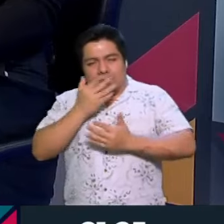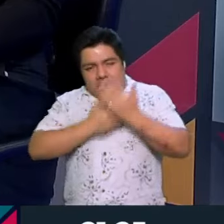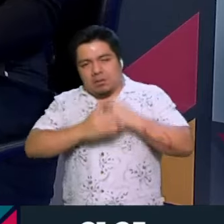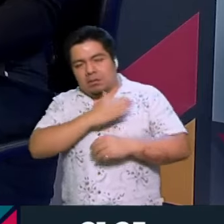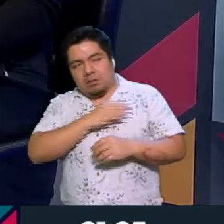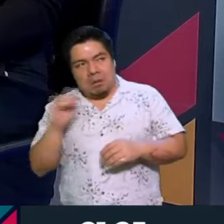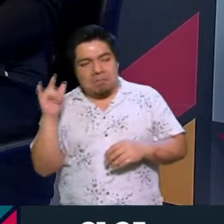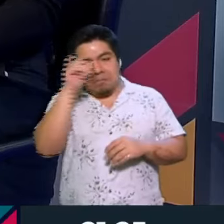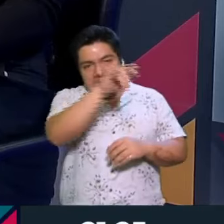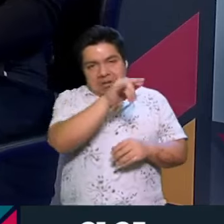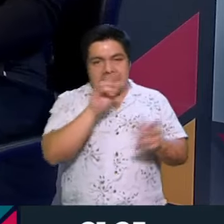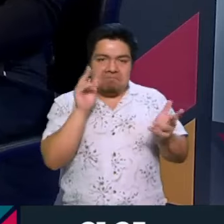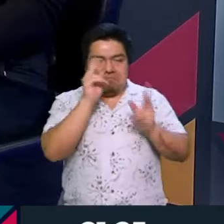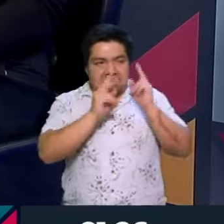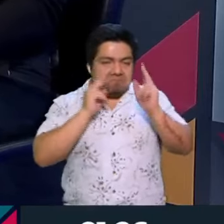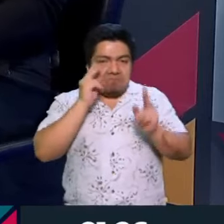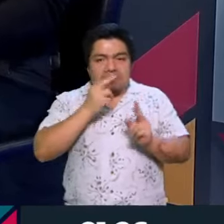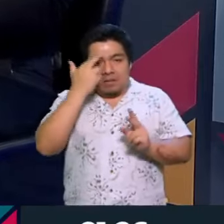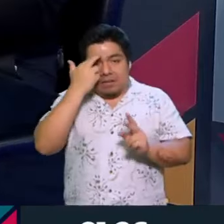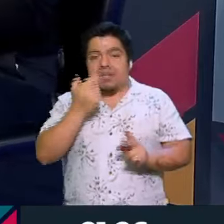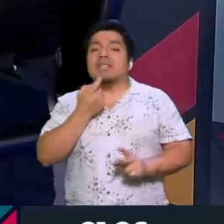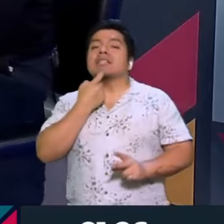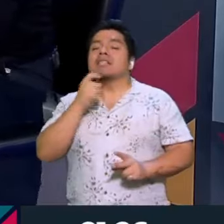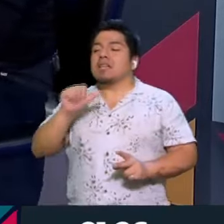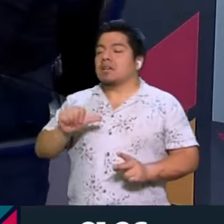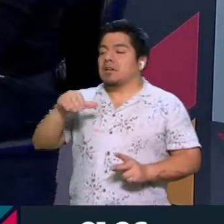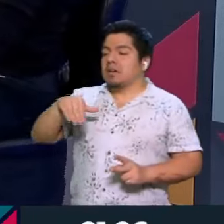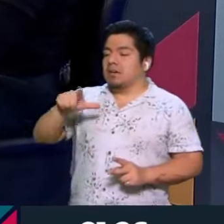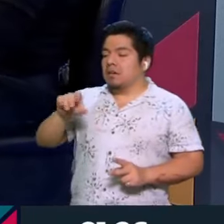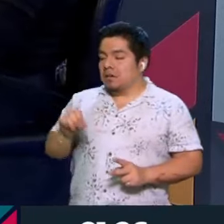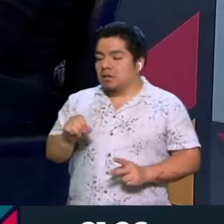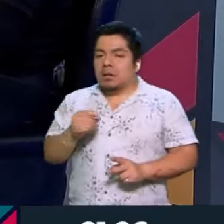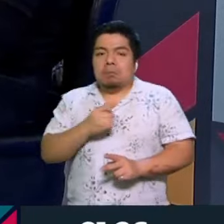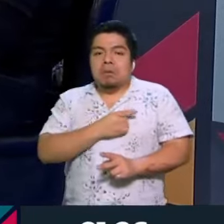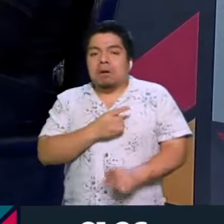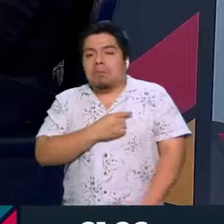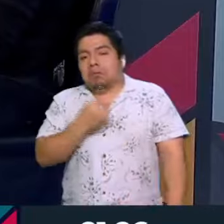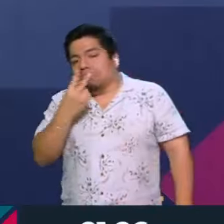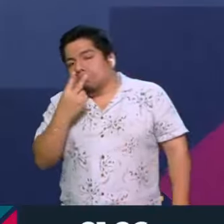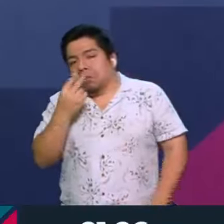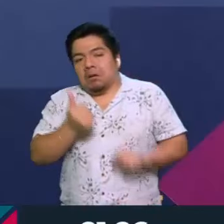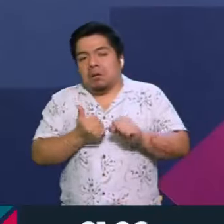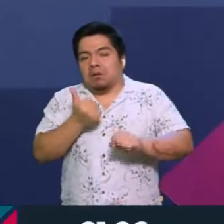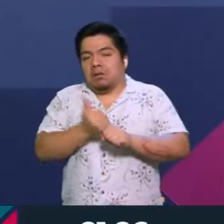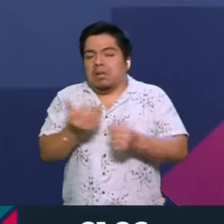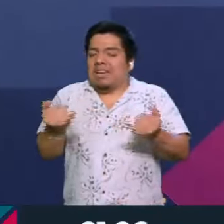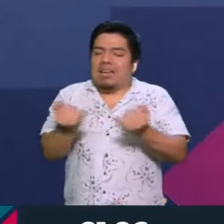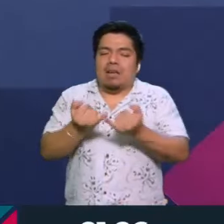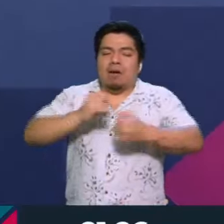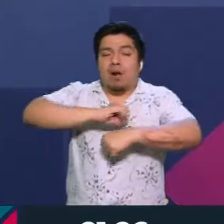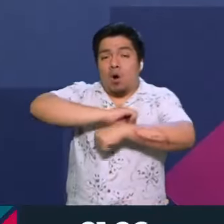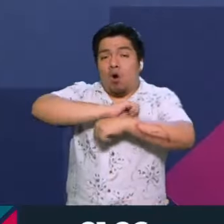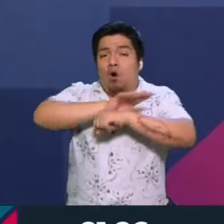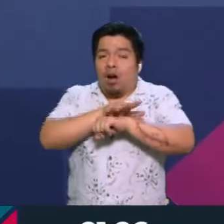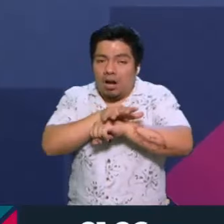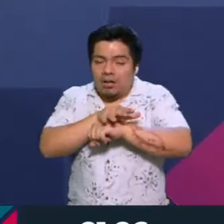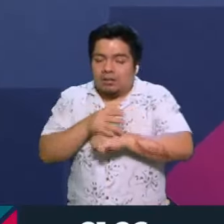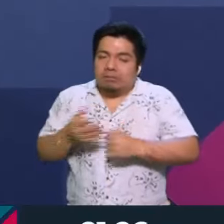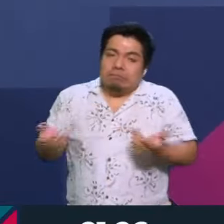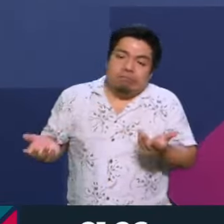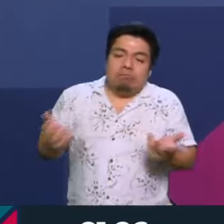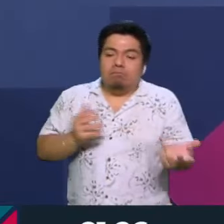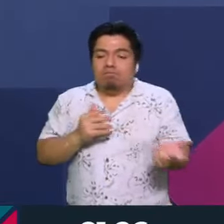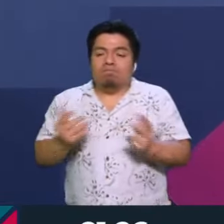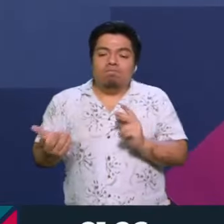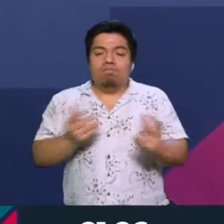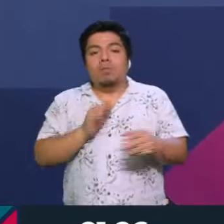Acuérdate también que el tiempo de López Obrador con Trump coincidió con la pandemia. Esas son cosas que también le dieron